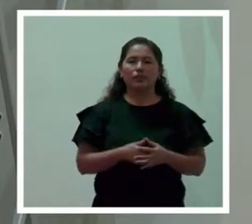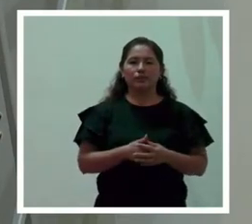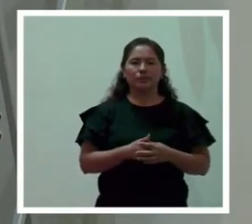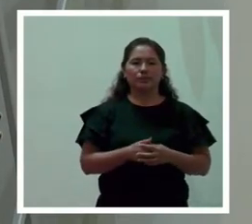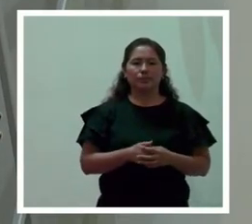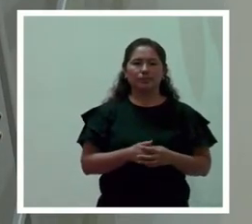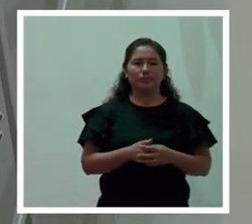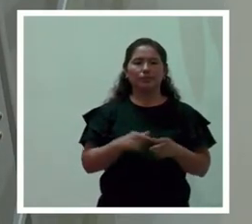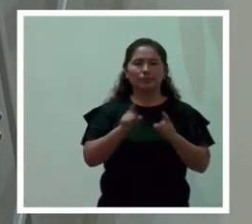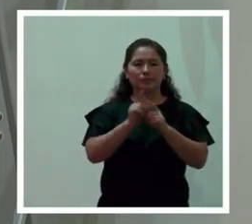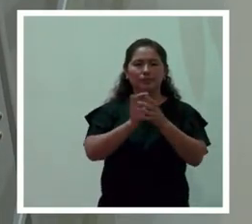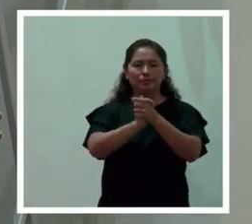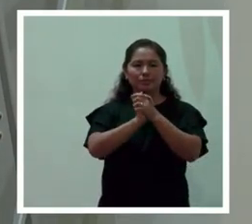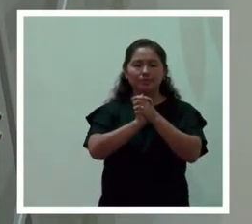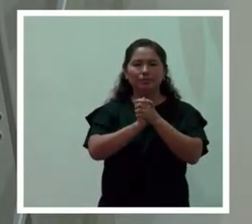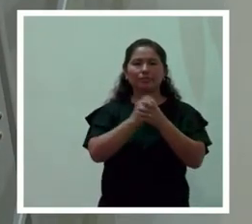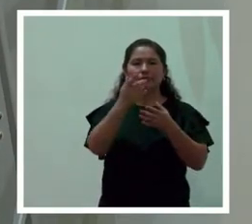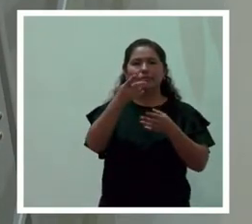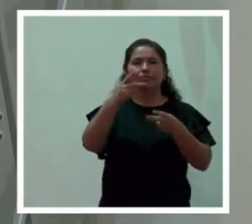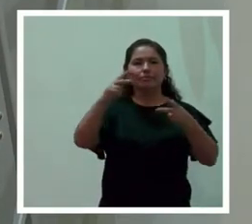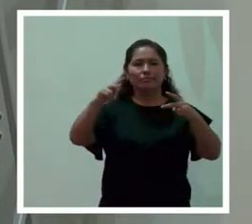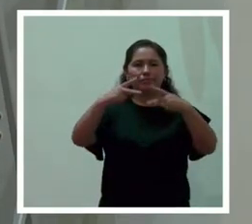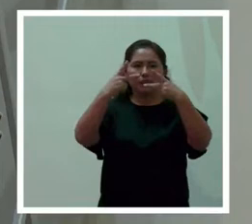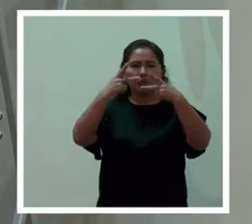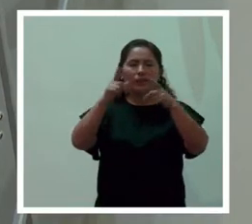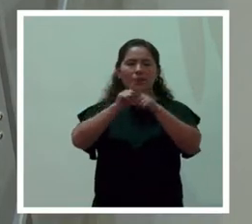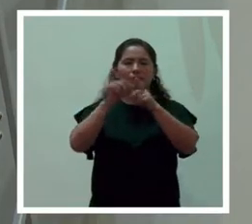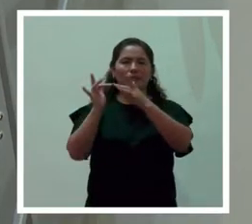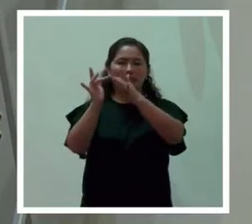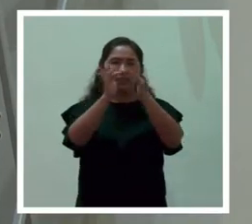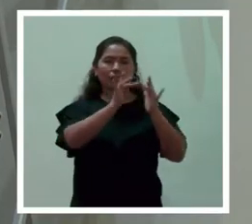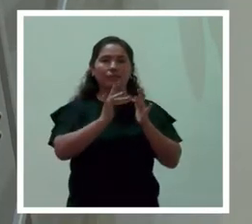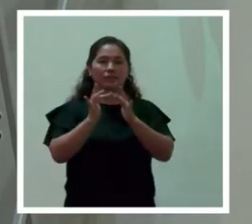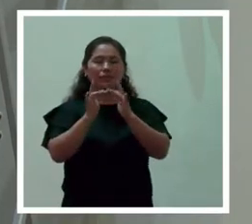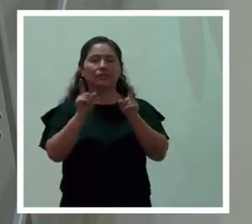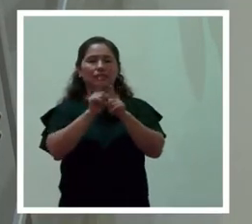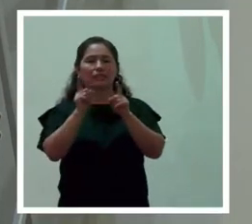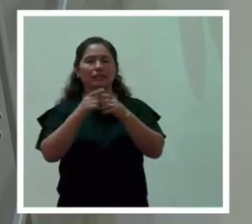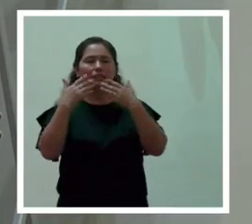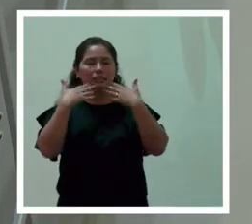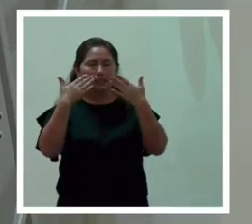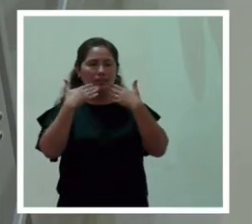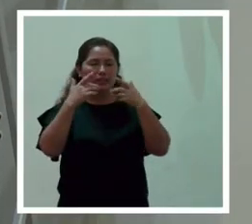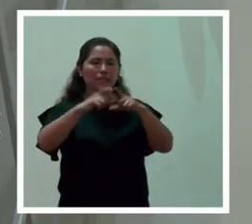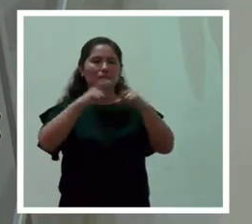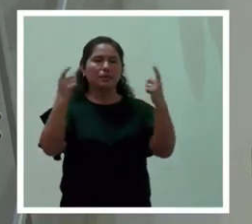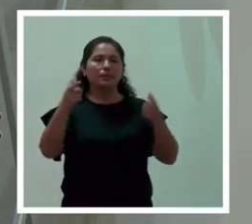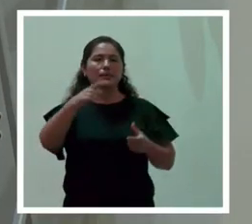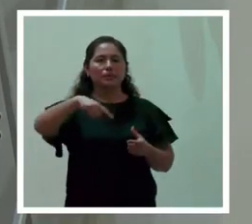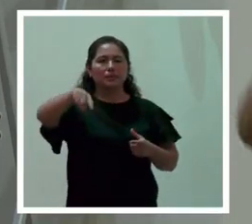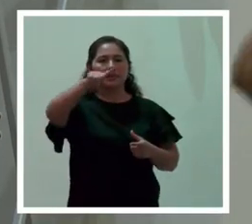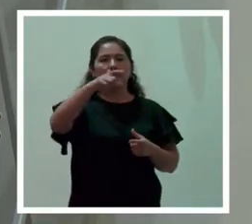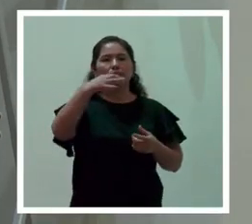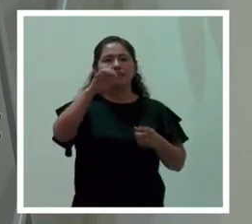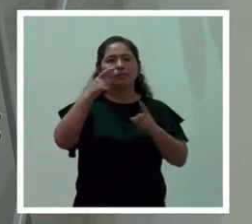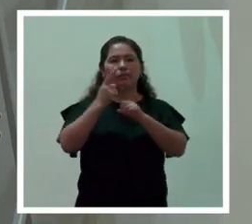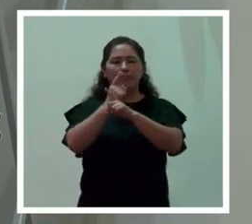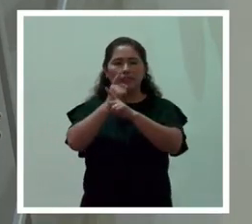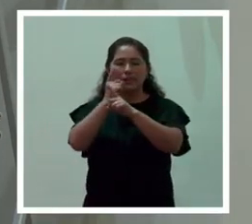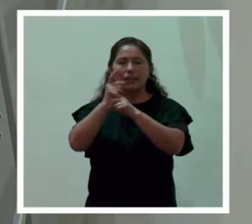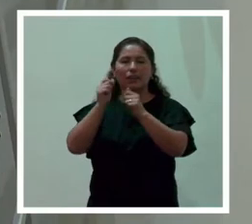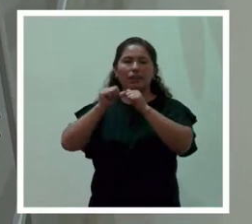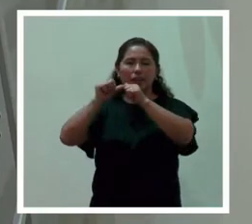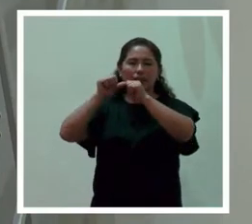a nuestros amigos que nos siguen en línea en las redes también una gratitud inmensa porque siguen siendo fieles a